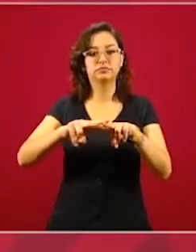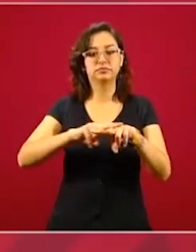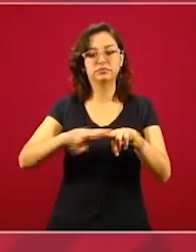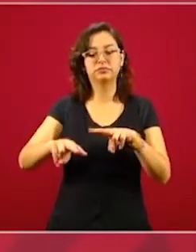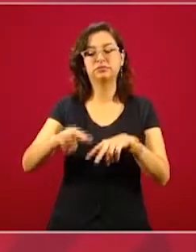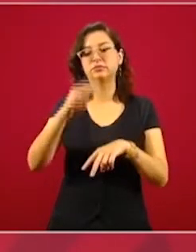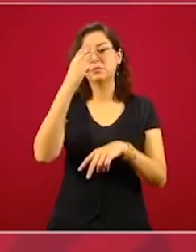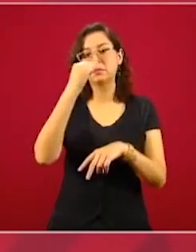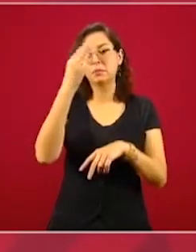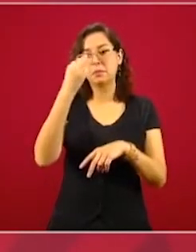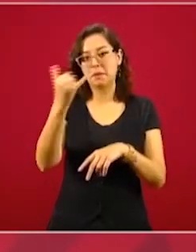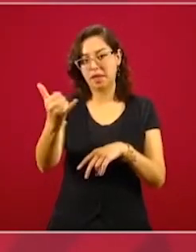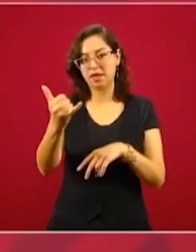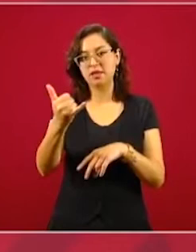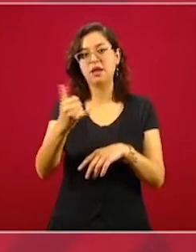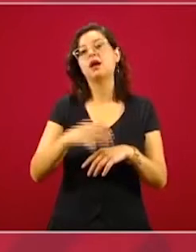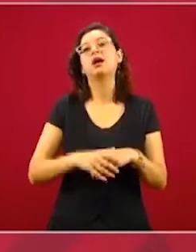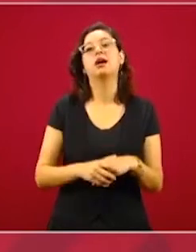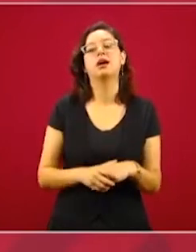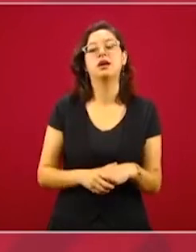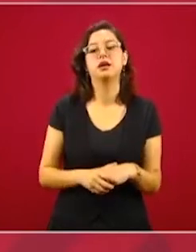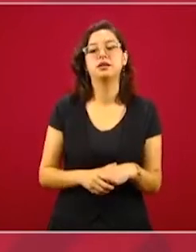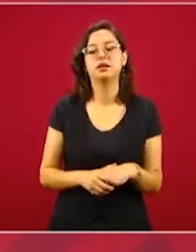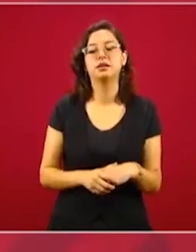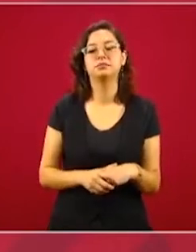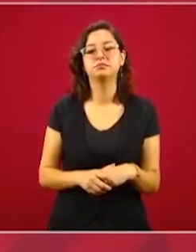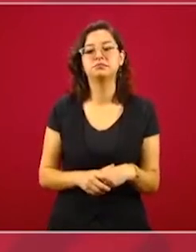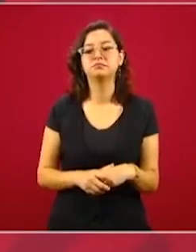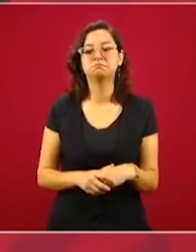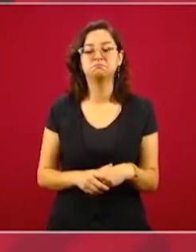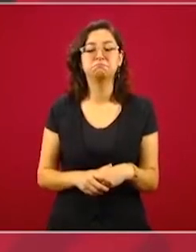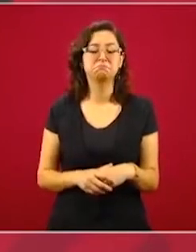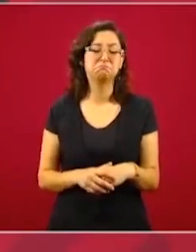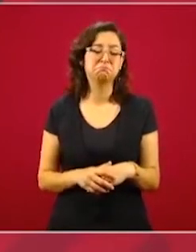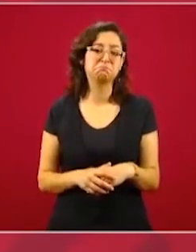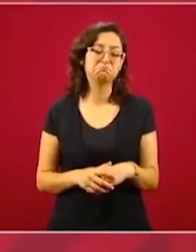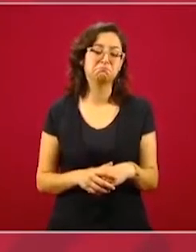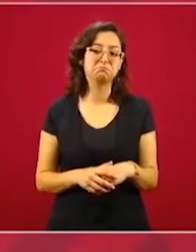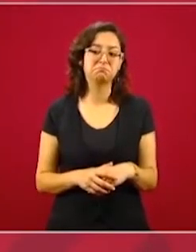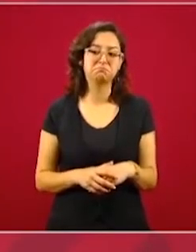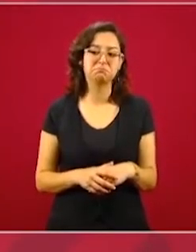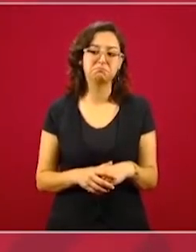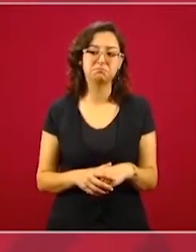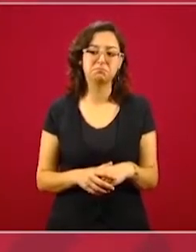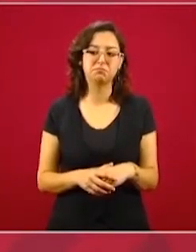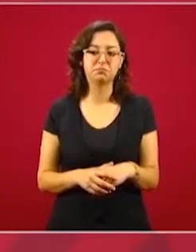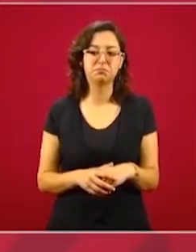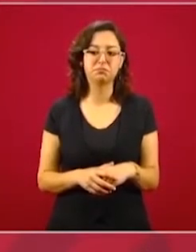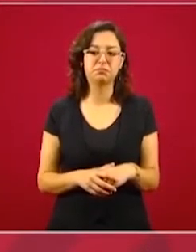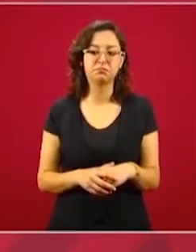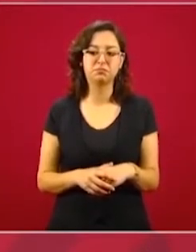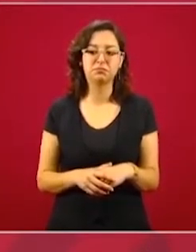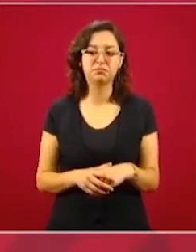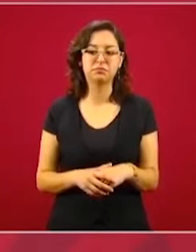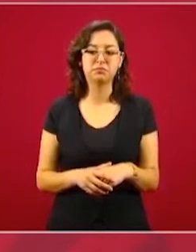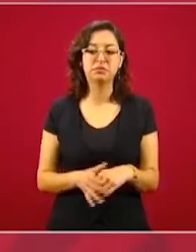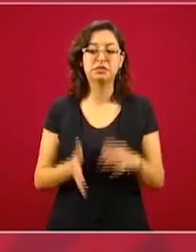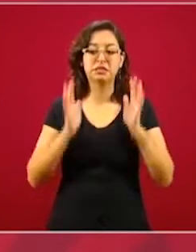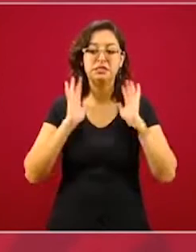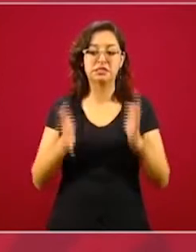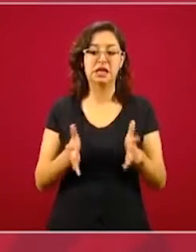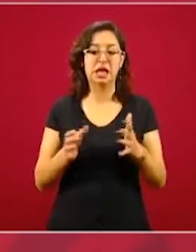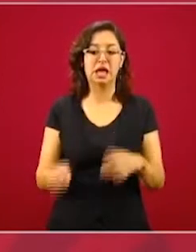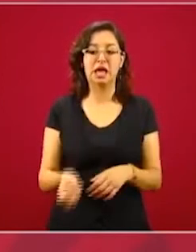ya se tienen tres contratos